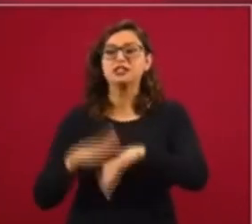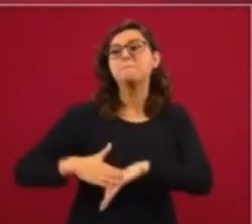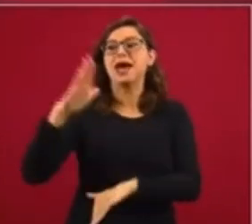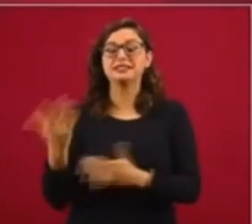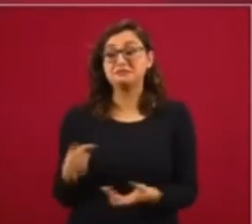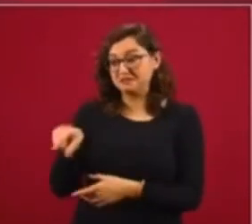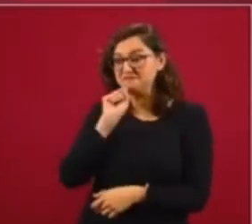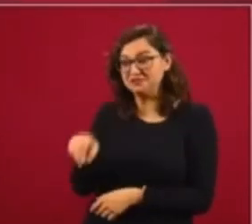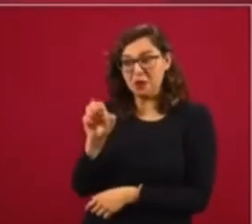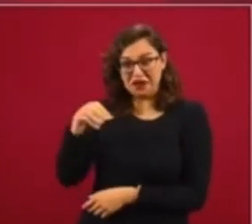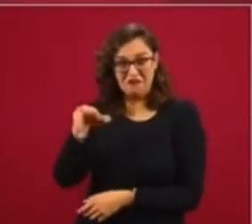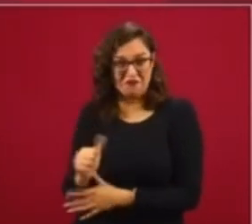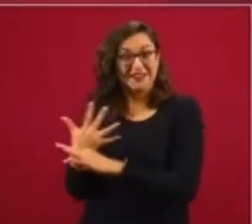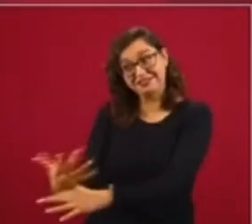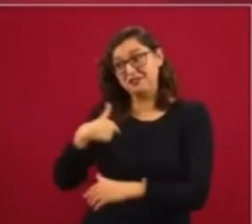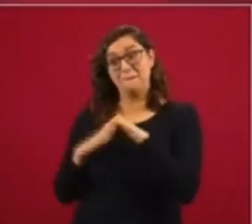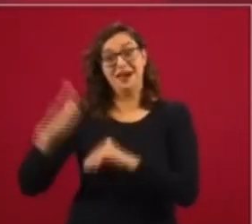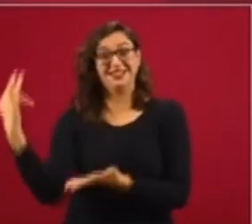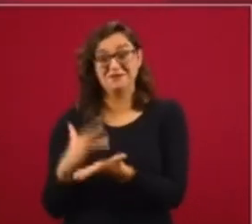aún con la encuesta de la reforma.